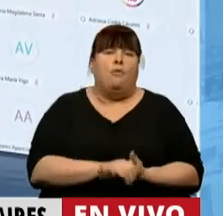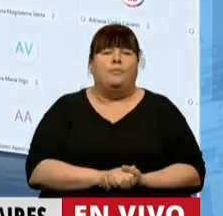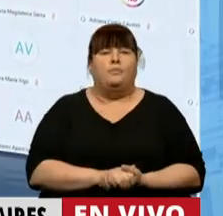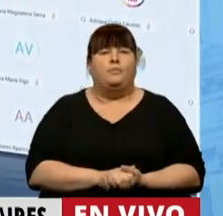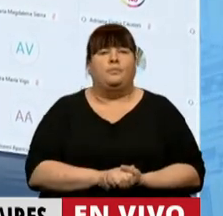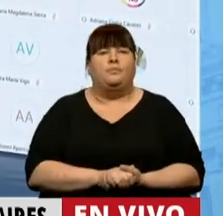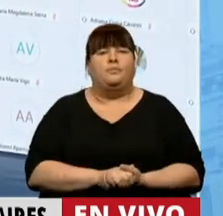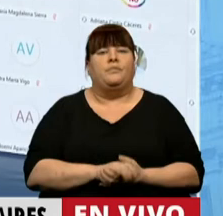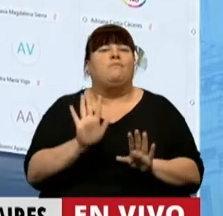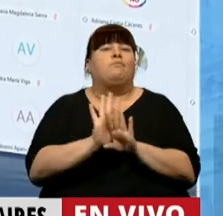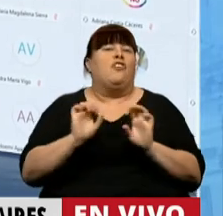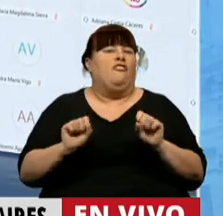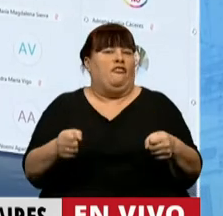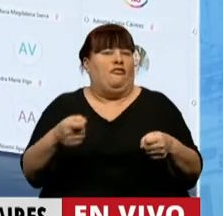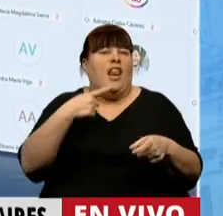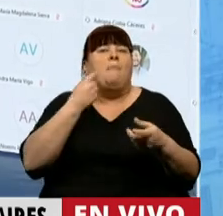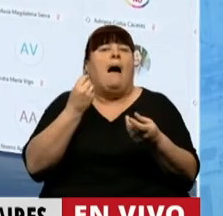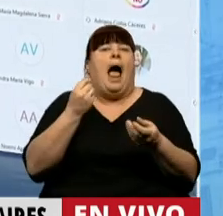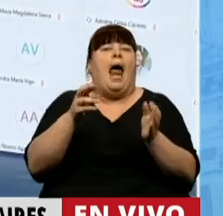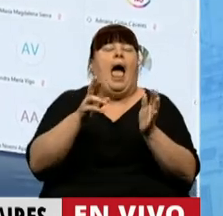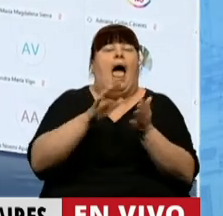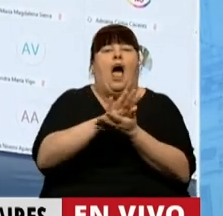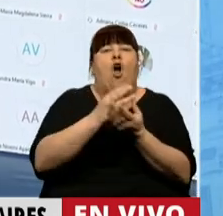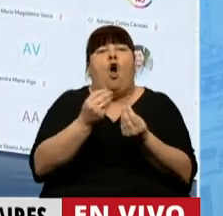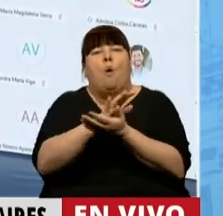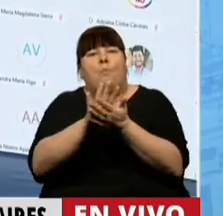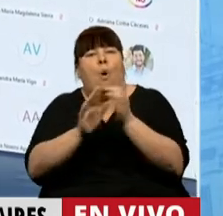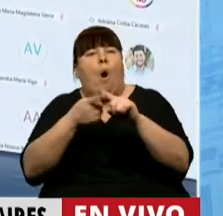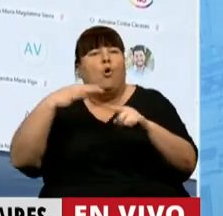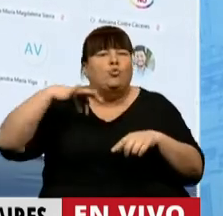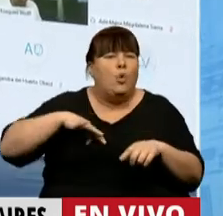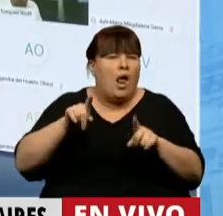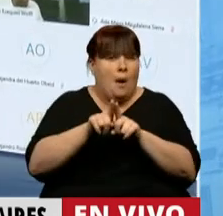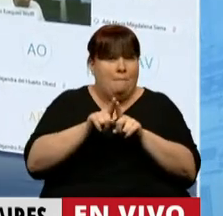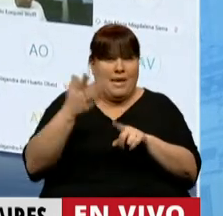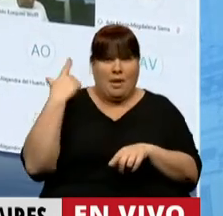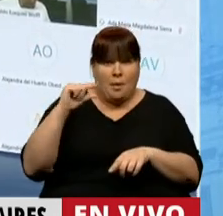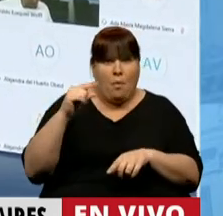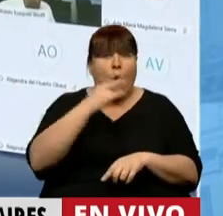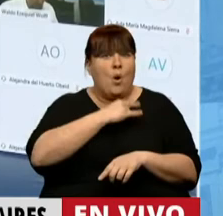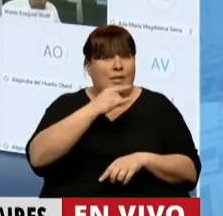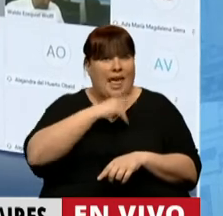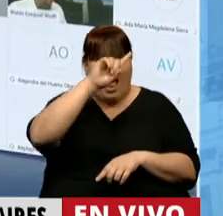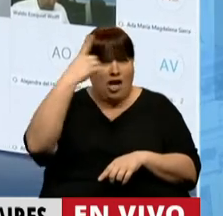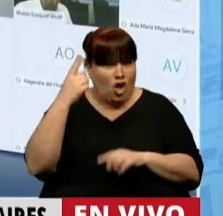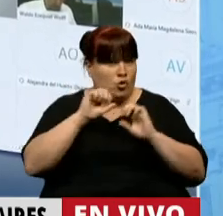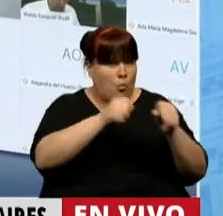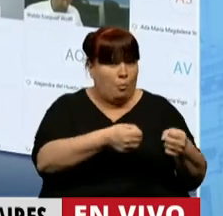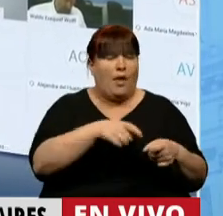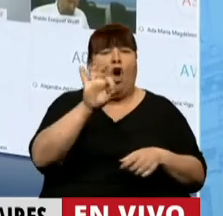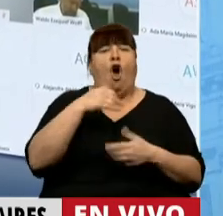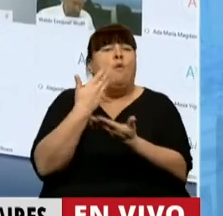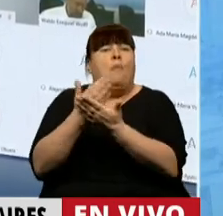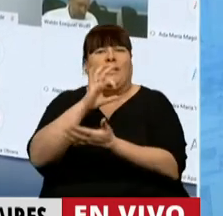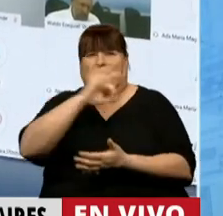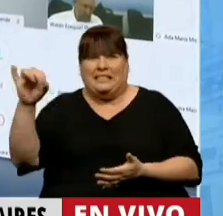o el freno a las resoluciones y a las negociaciones paritarias como acaba de ocurrir con los universitarios nacionales o con la oferta